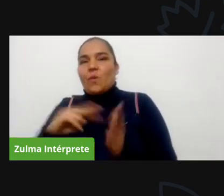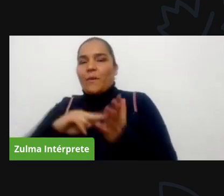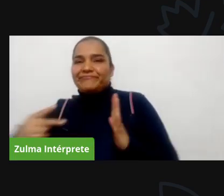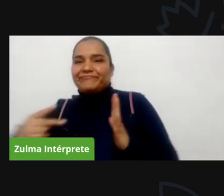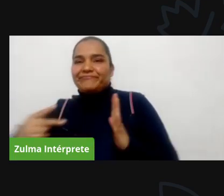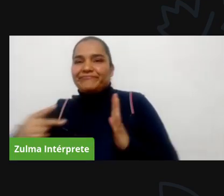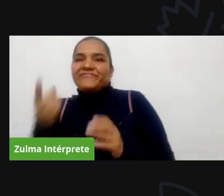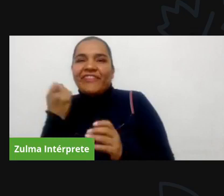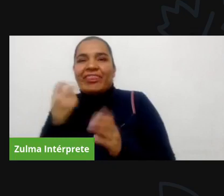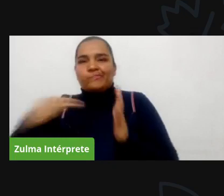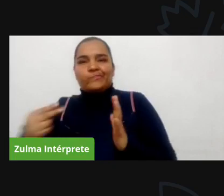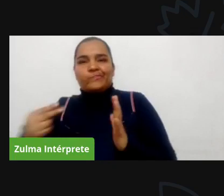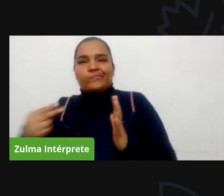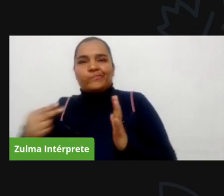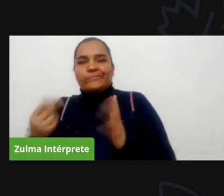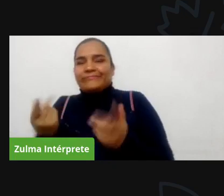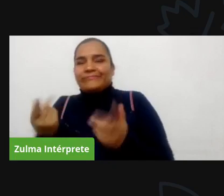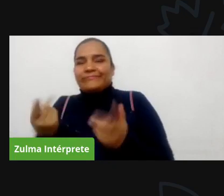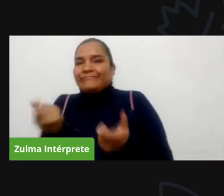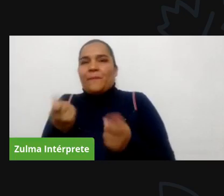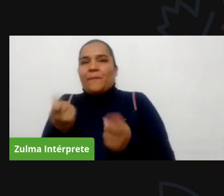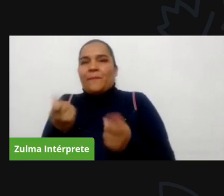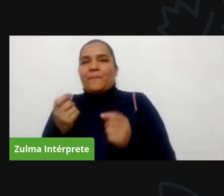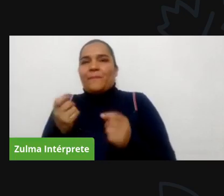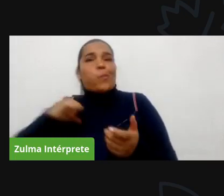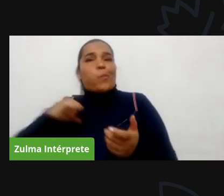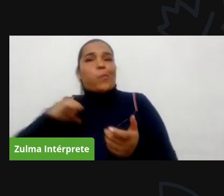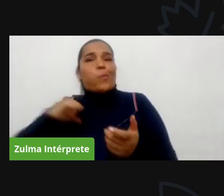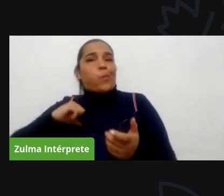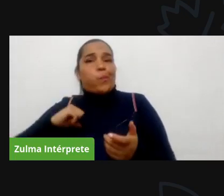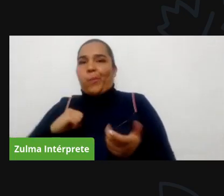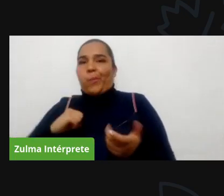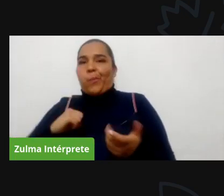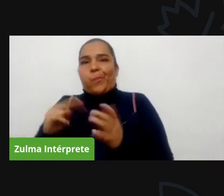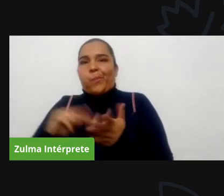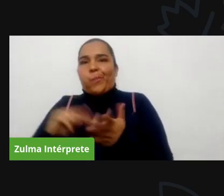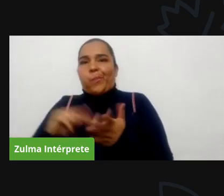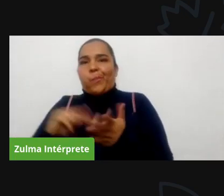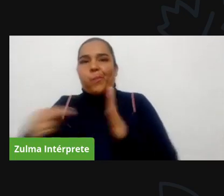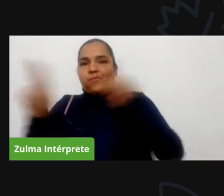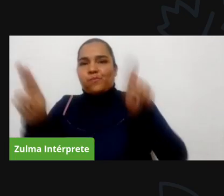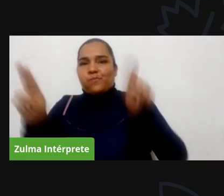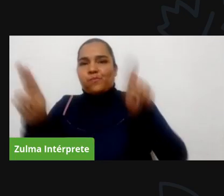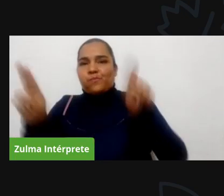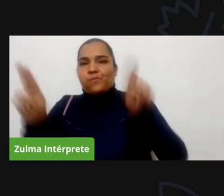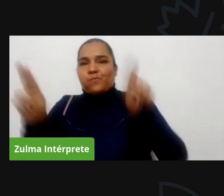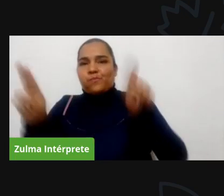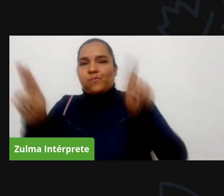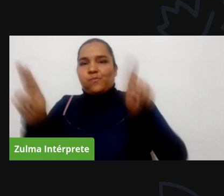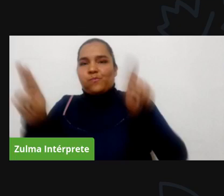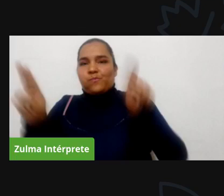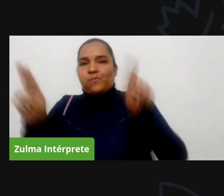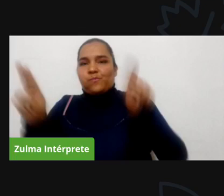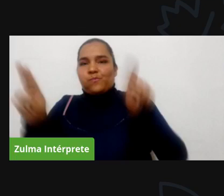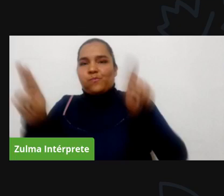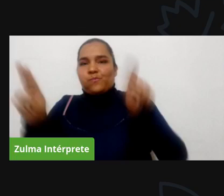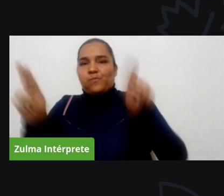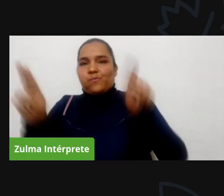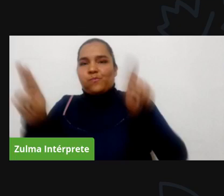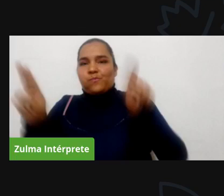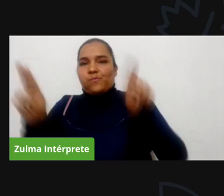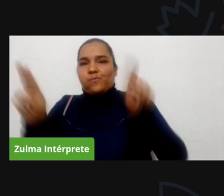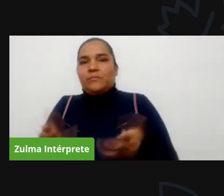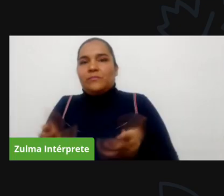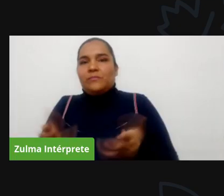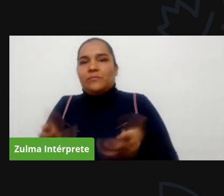participación tiene que ver con que tengamos información y también condiciones para ejercer así que ese es el propósito yo